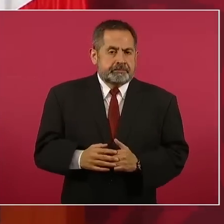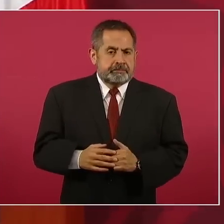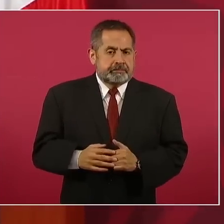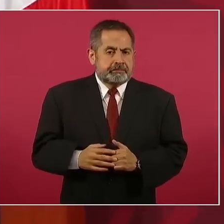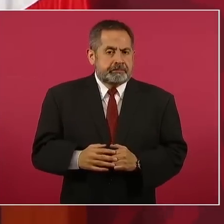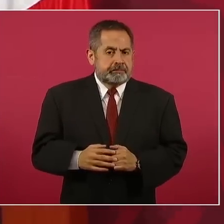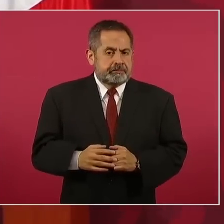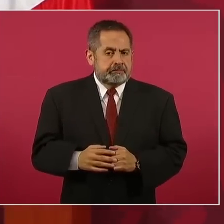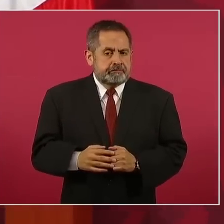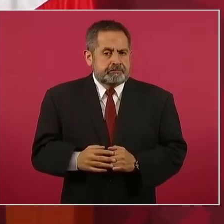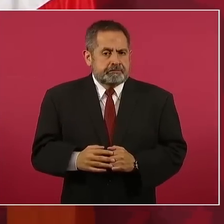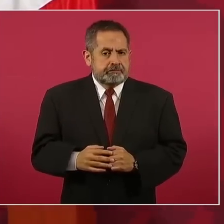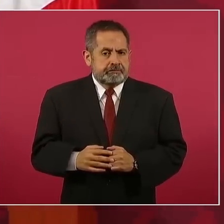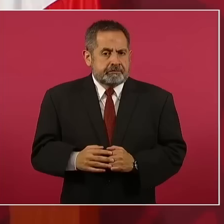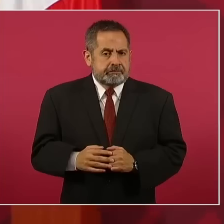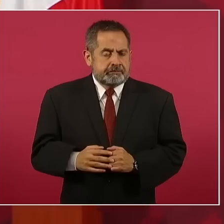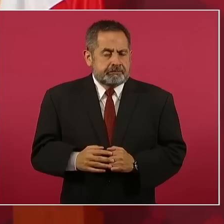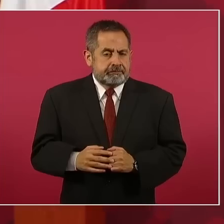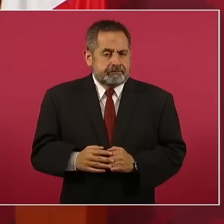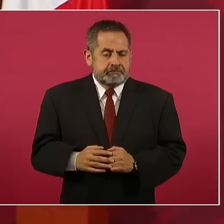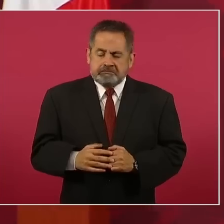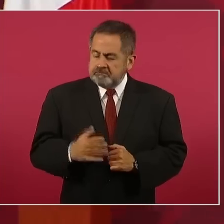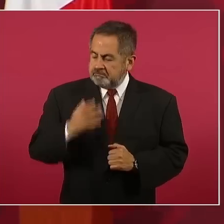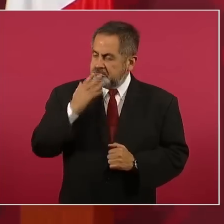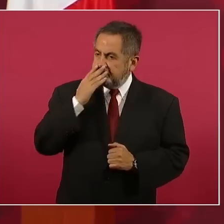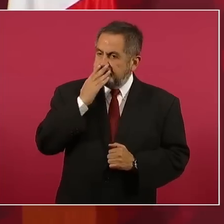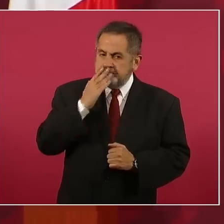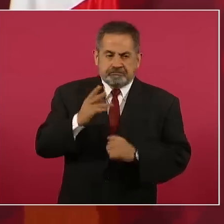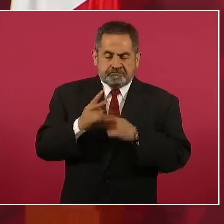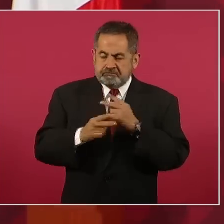muy favorable,